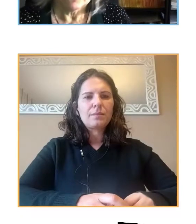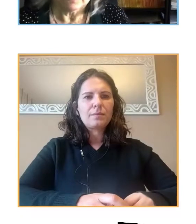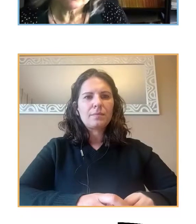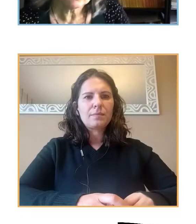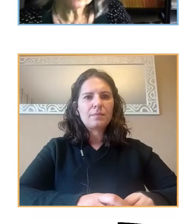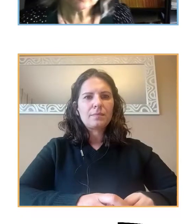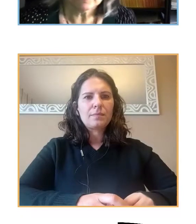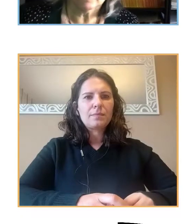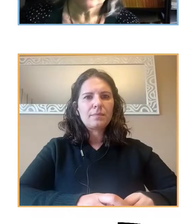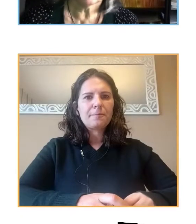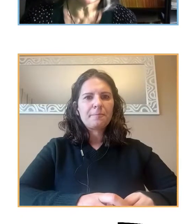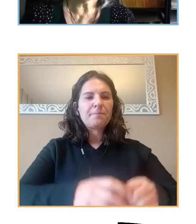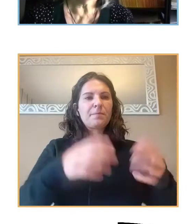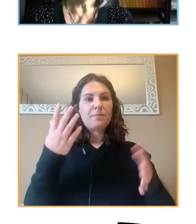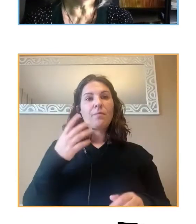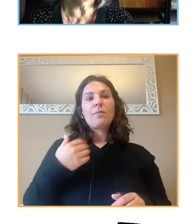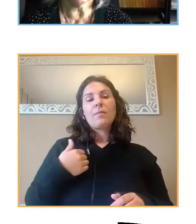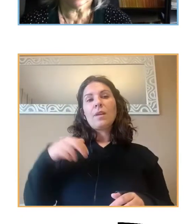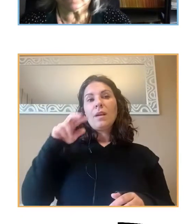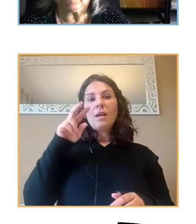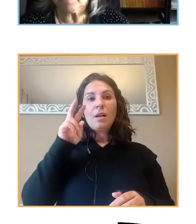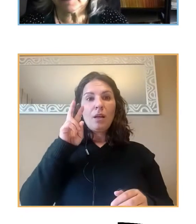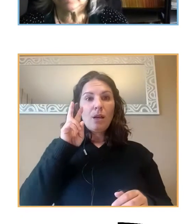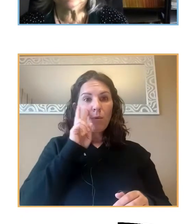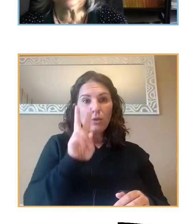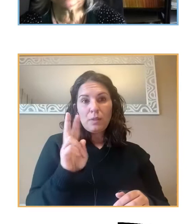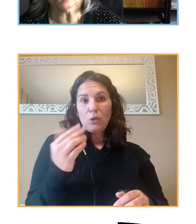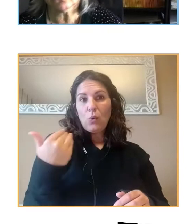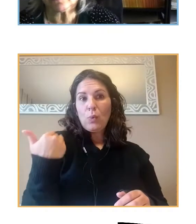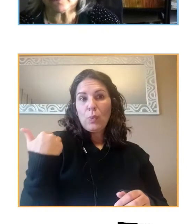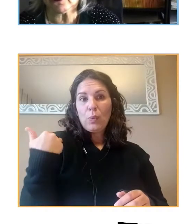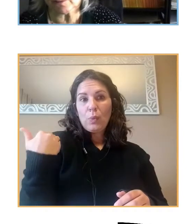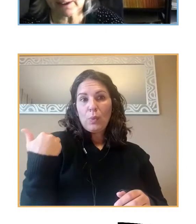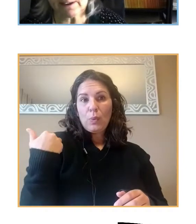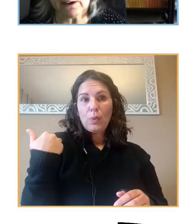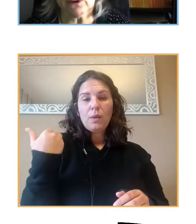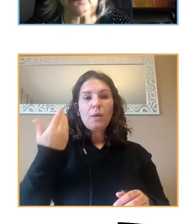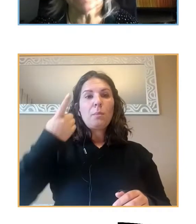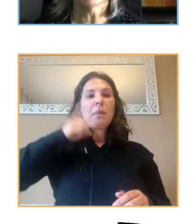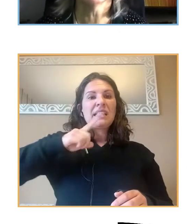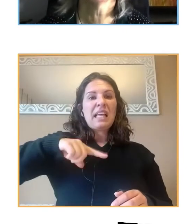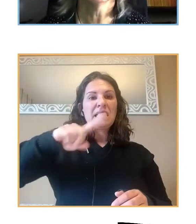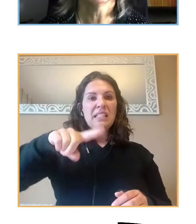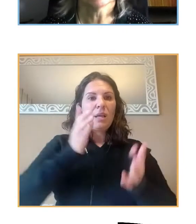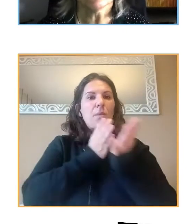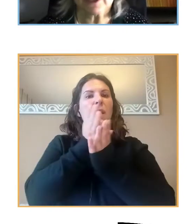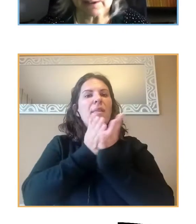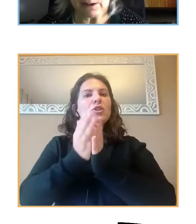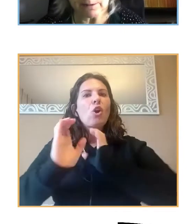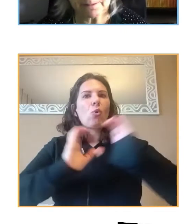Esto es lo que hemos visto recientemente en los últimos meses en los medios de